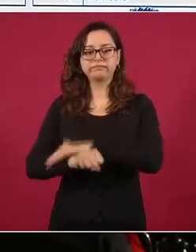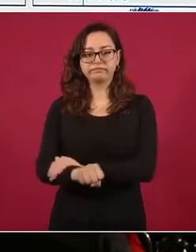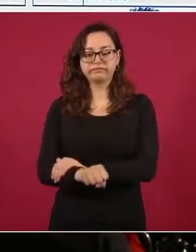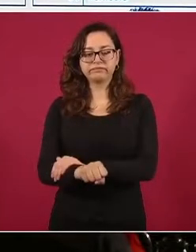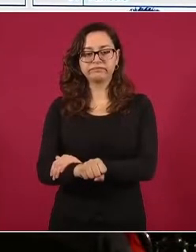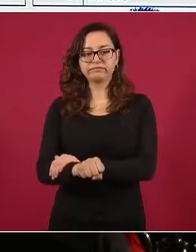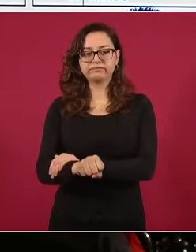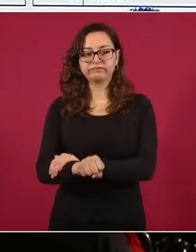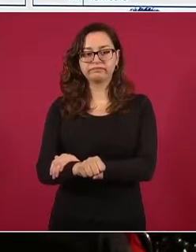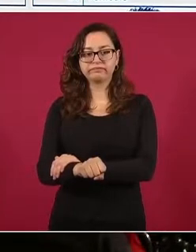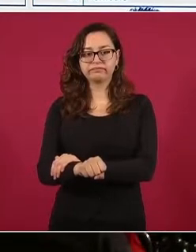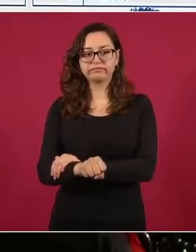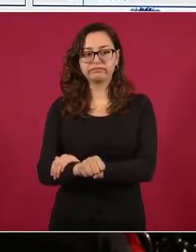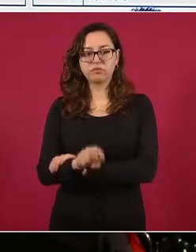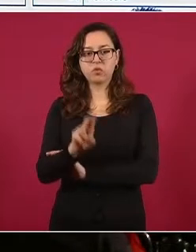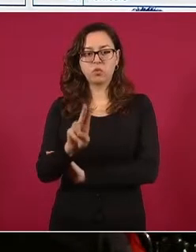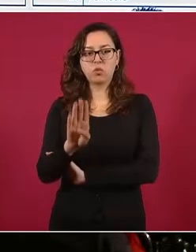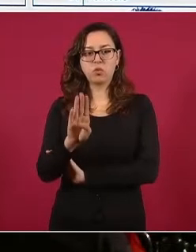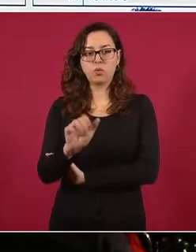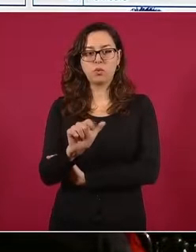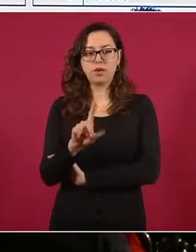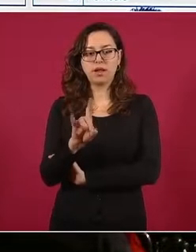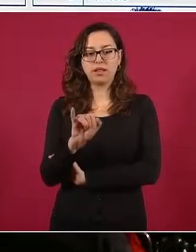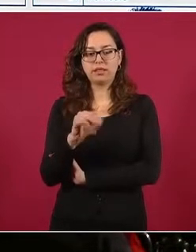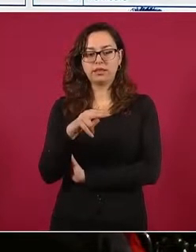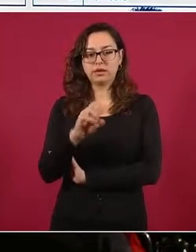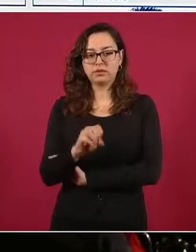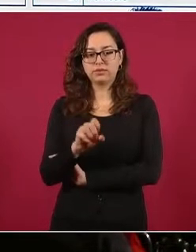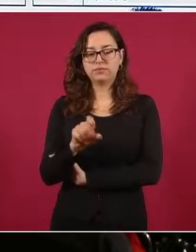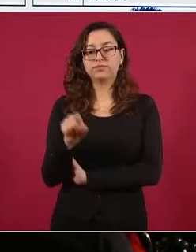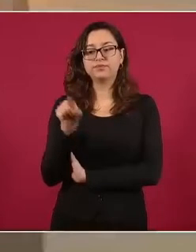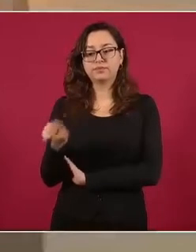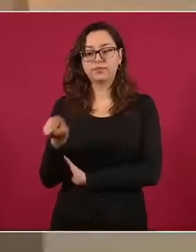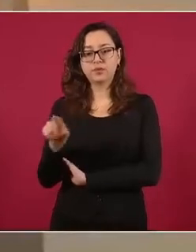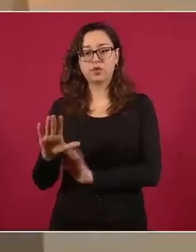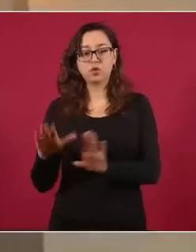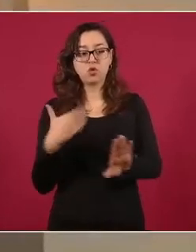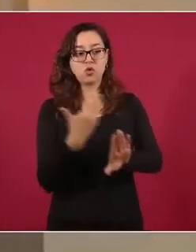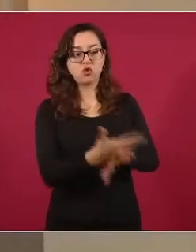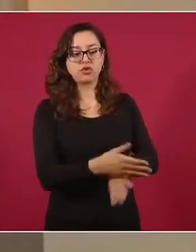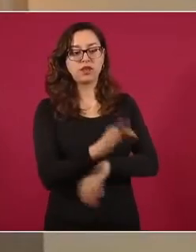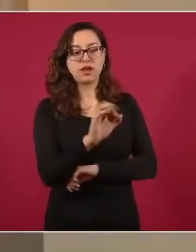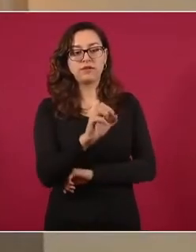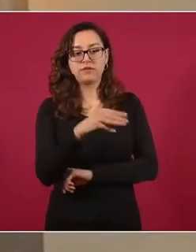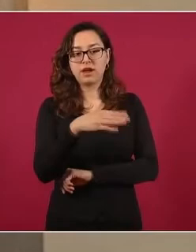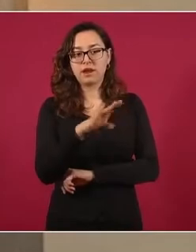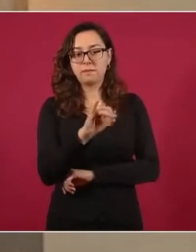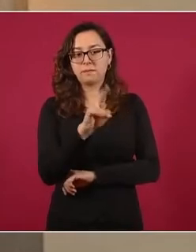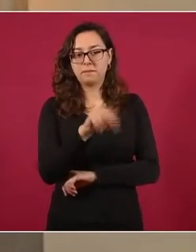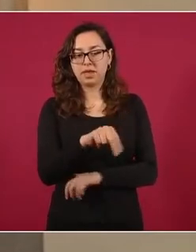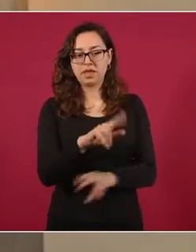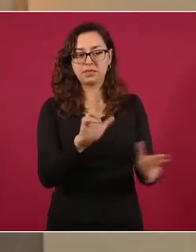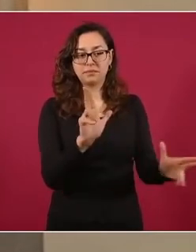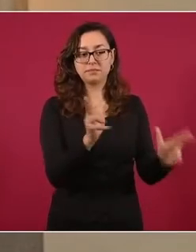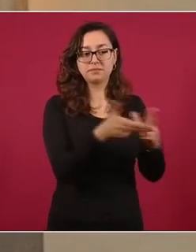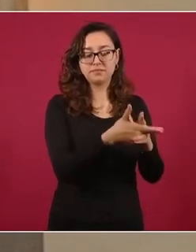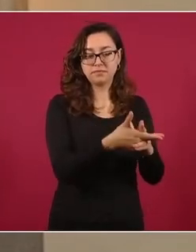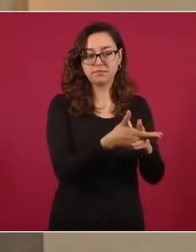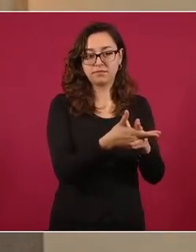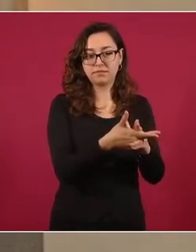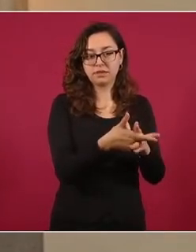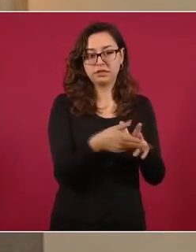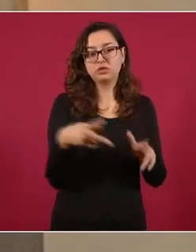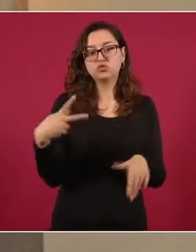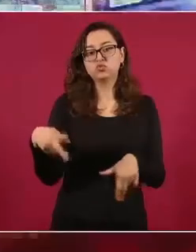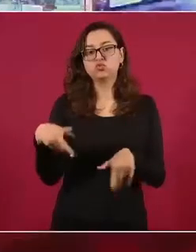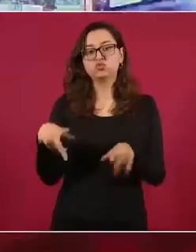Ubaldino N, a quien se le atribuye el homicidio de Fermín N y es supuesto sobrino del